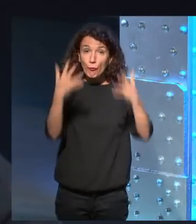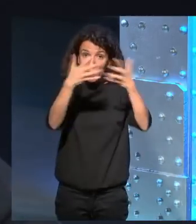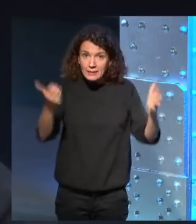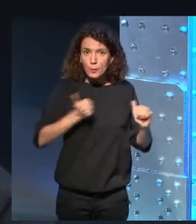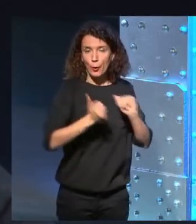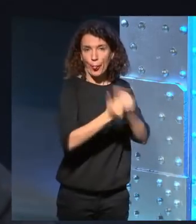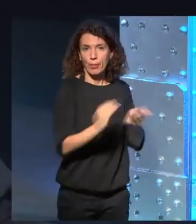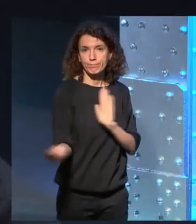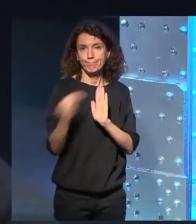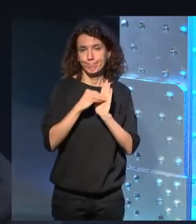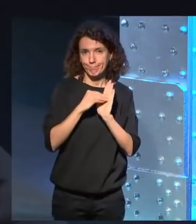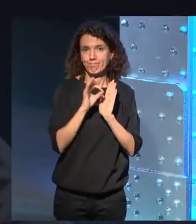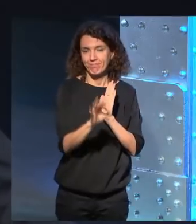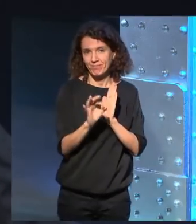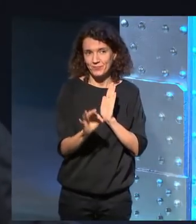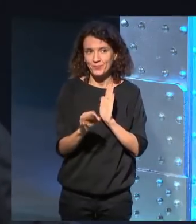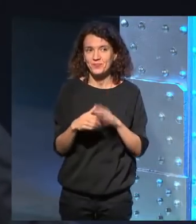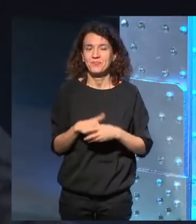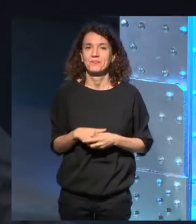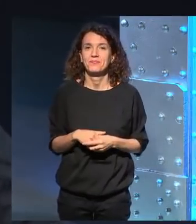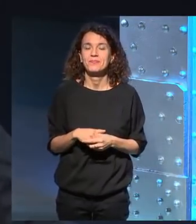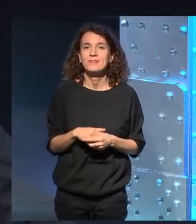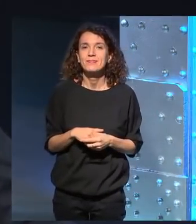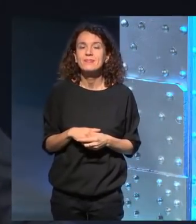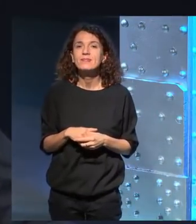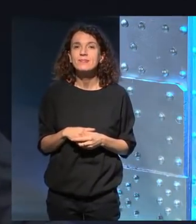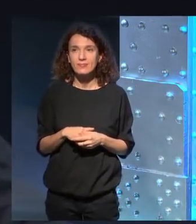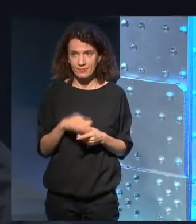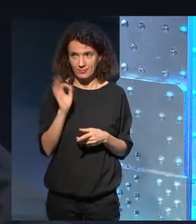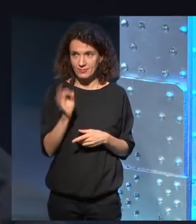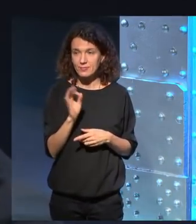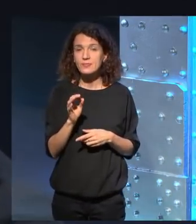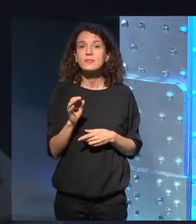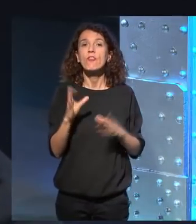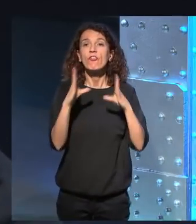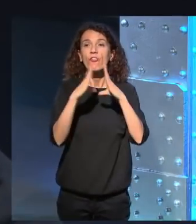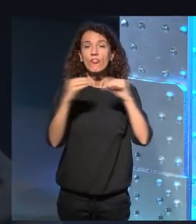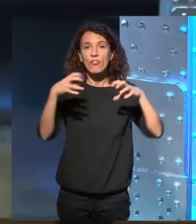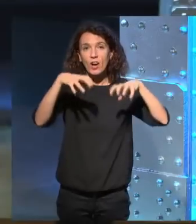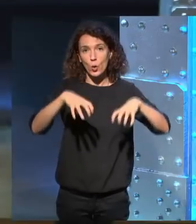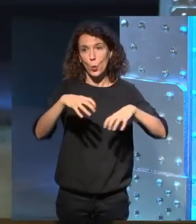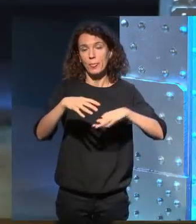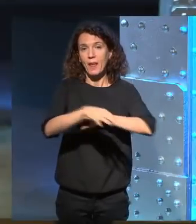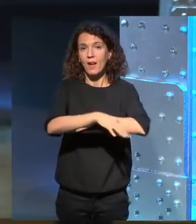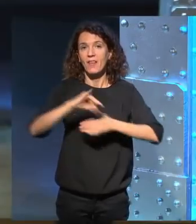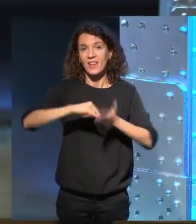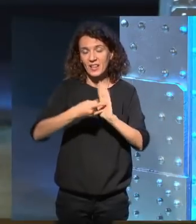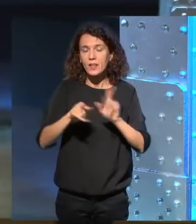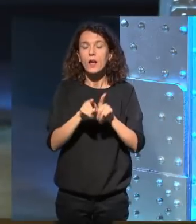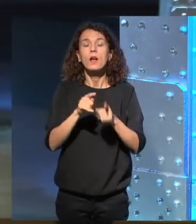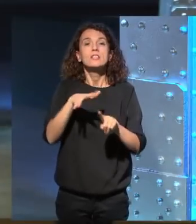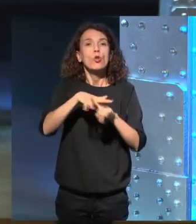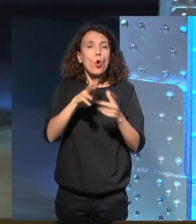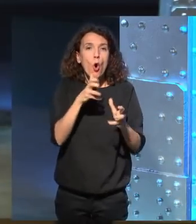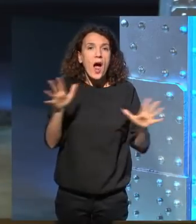frase de la novela de hecho en la facultad de ingeniería se produce esa escena de terror